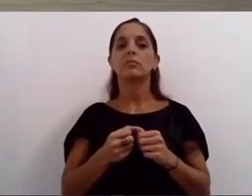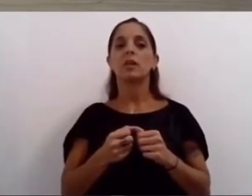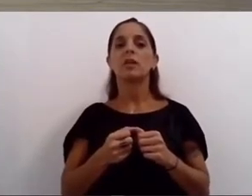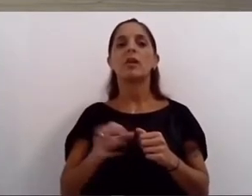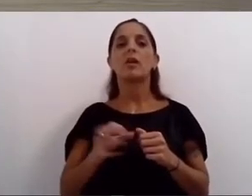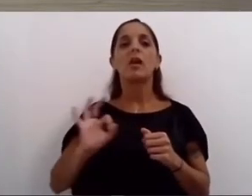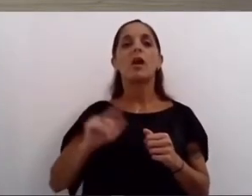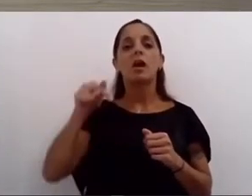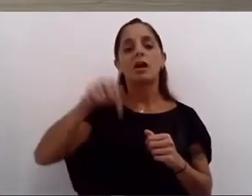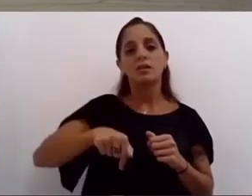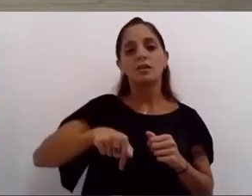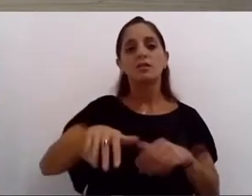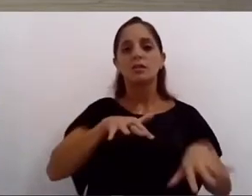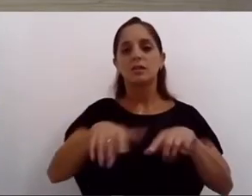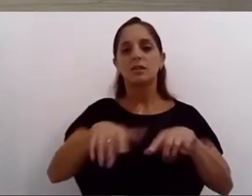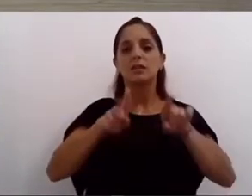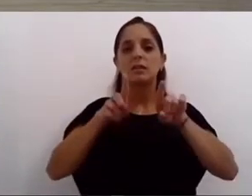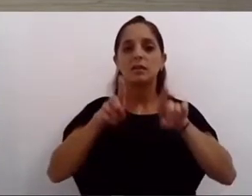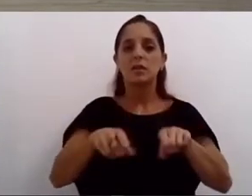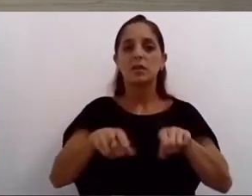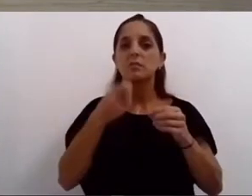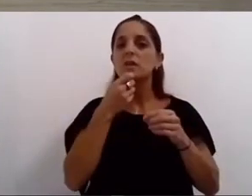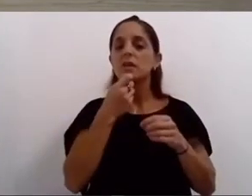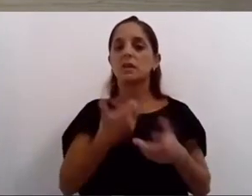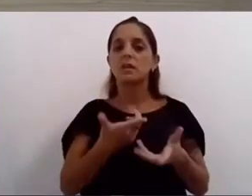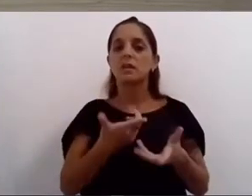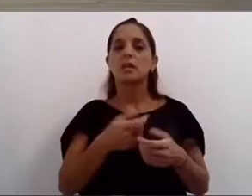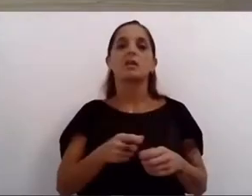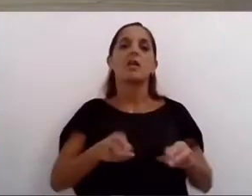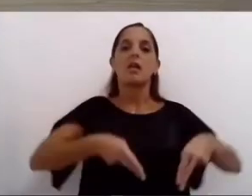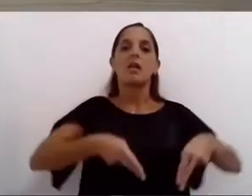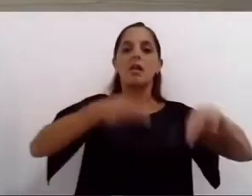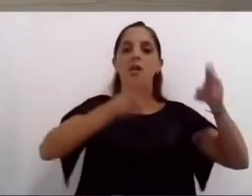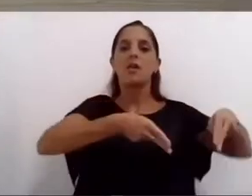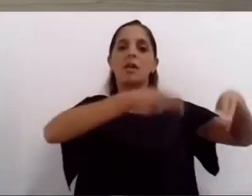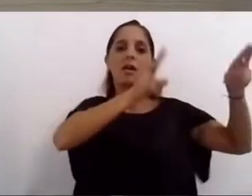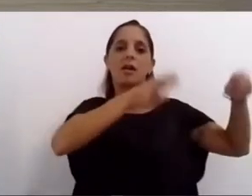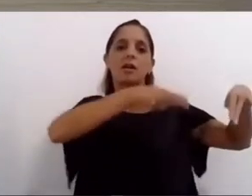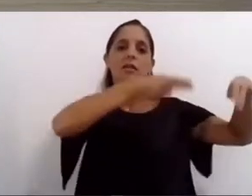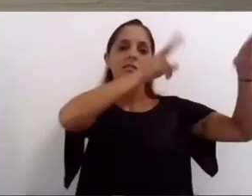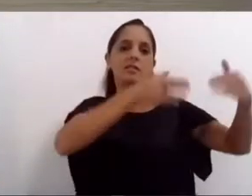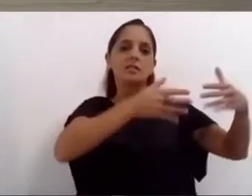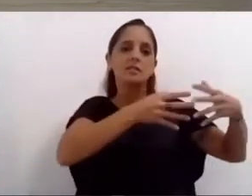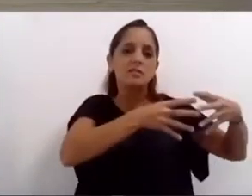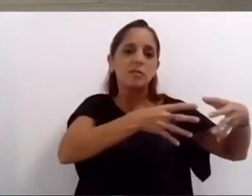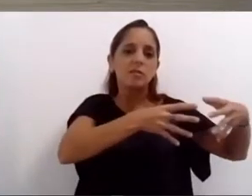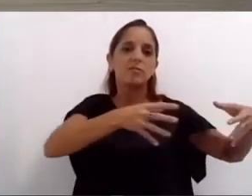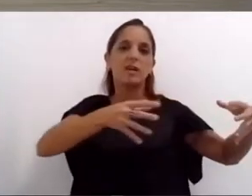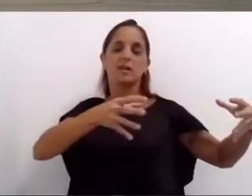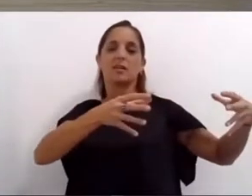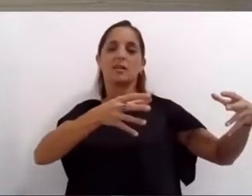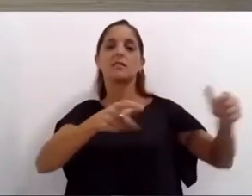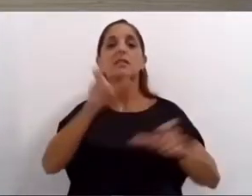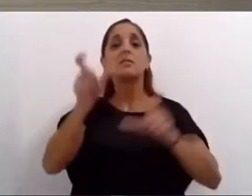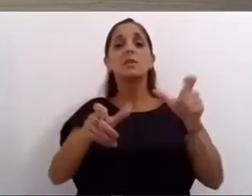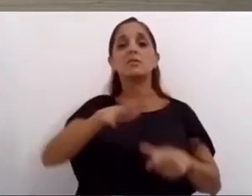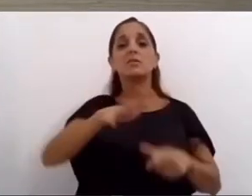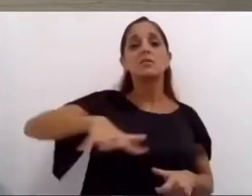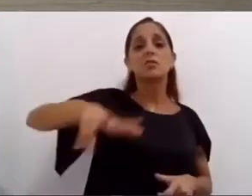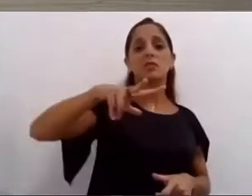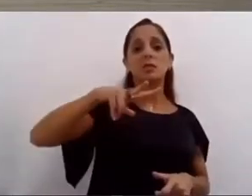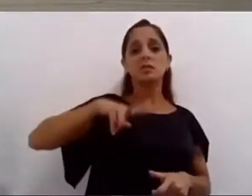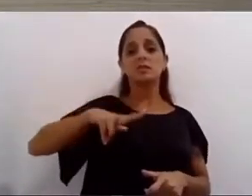mismos y las de alturas mínimas en planta bajas que permitirá frentes más altos vivir en el centro tiene que ser más fácil y